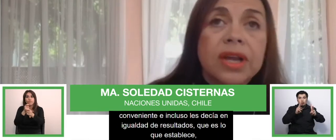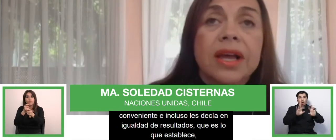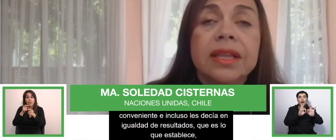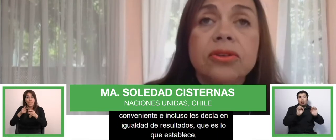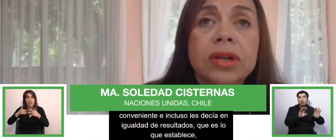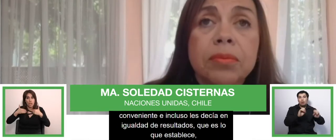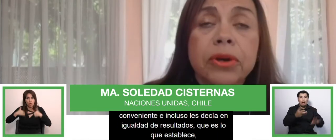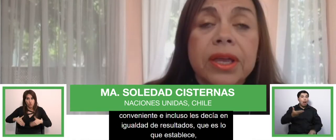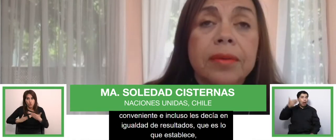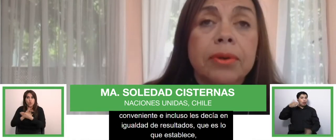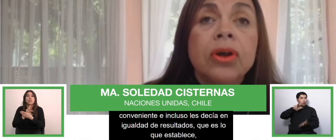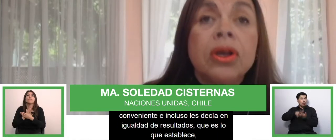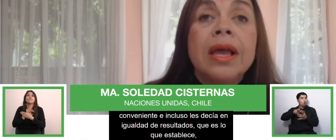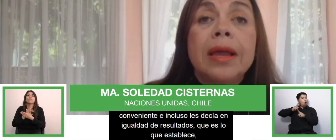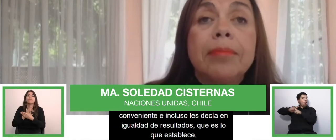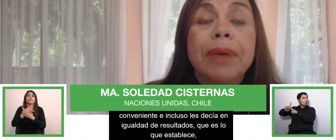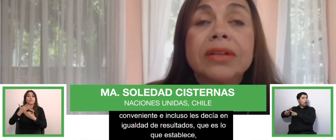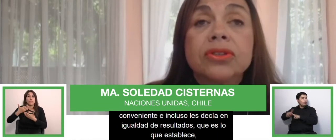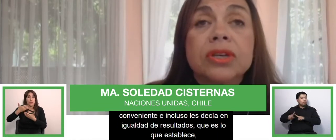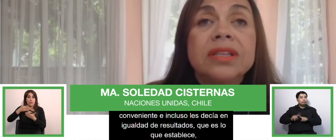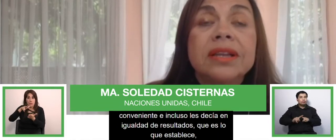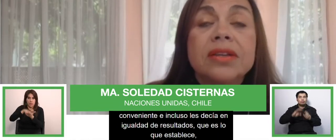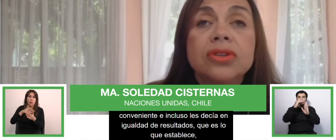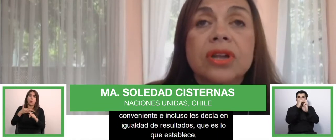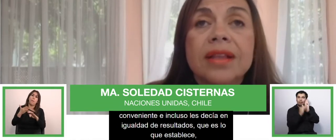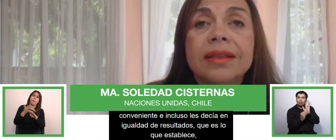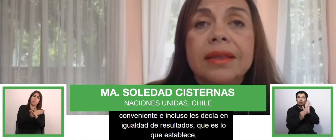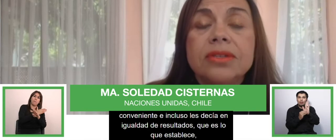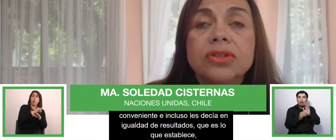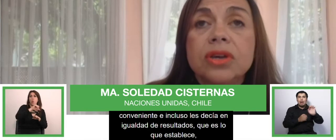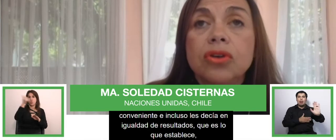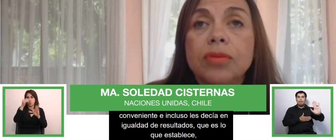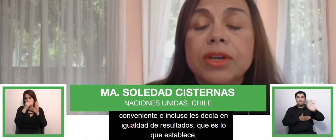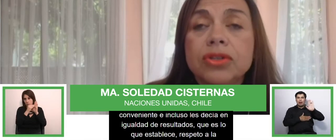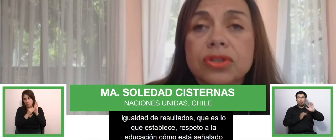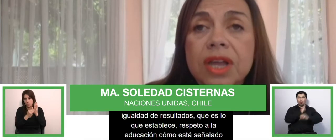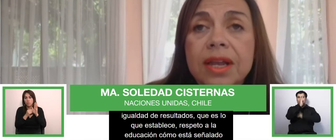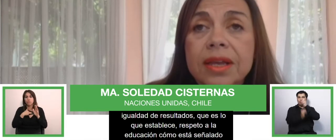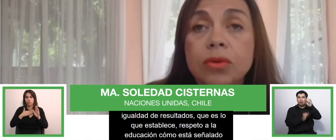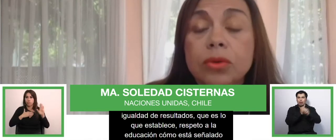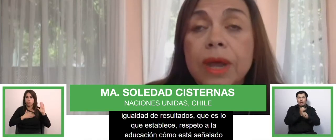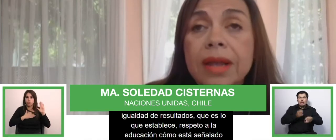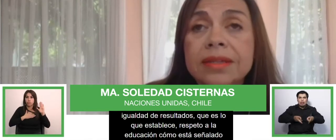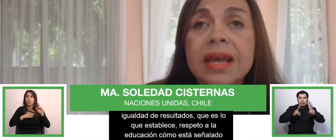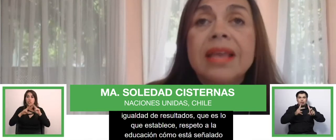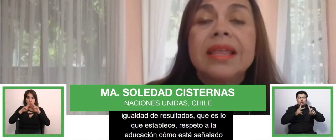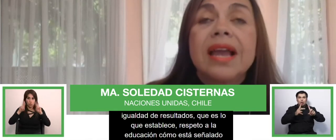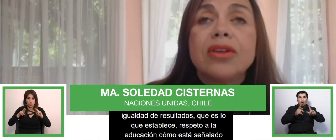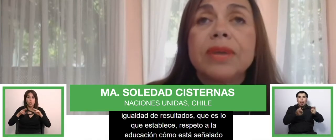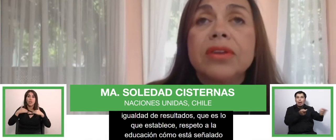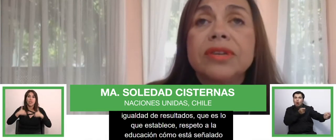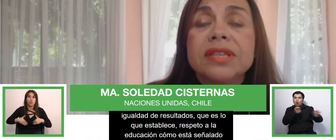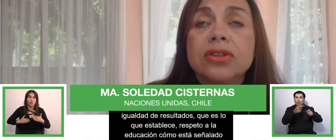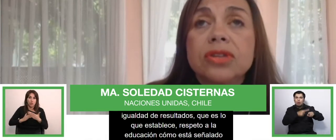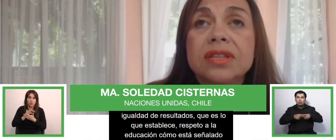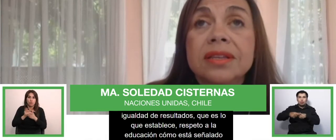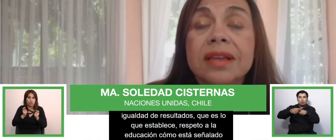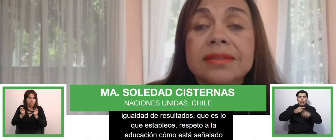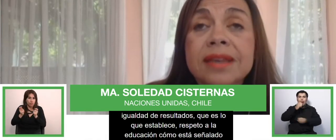convenciones anteriores, por ejemplo, el Pacto Internacional de Derechos Económicos, Sociales y Culturales del año